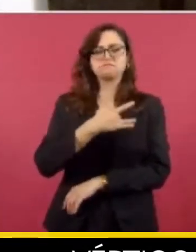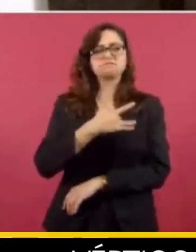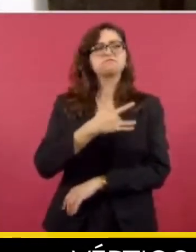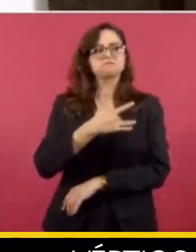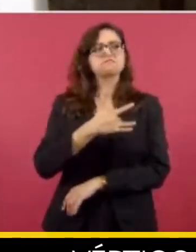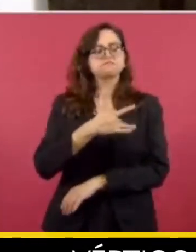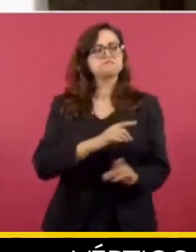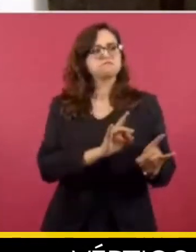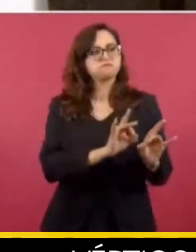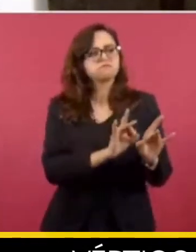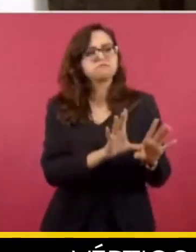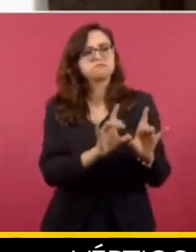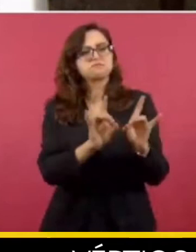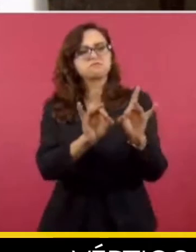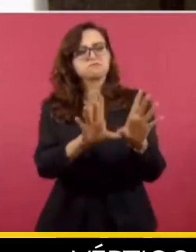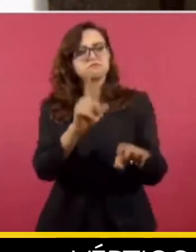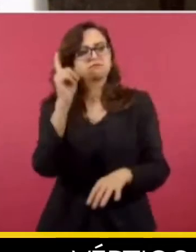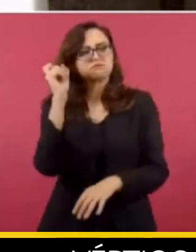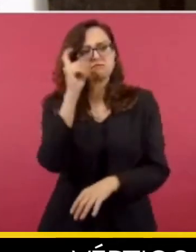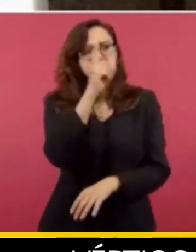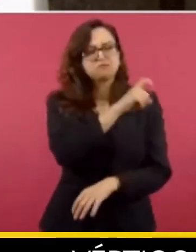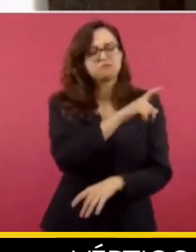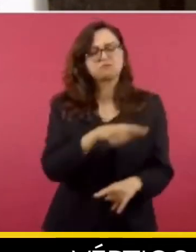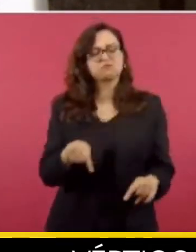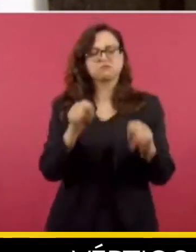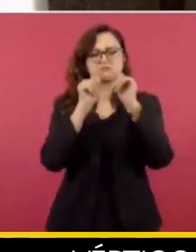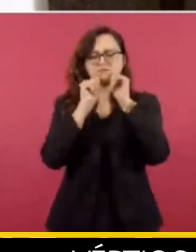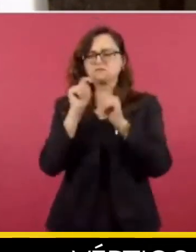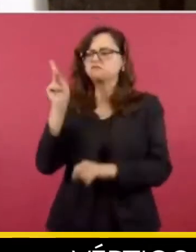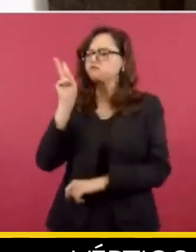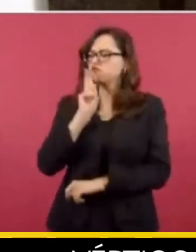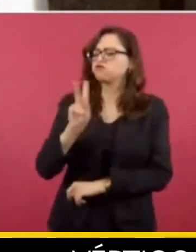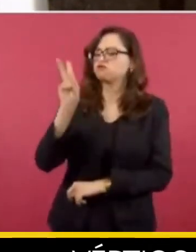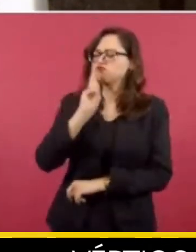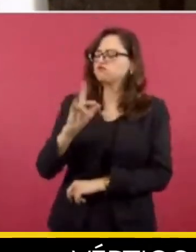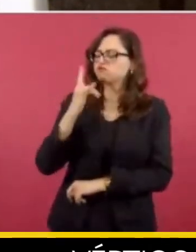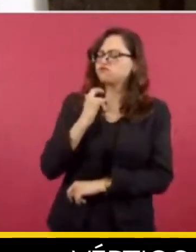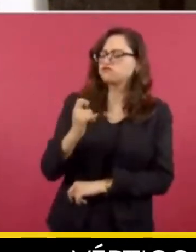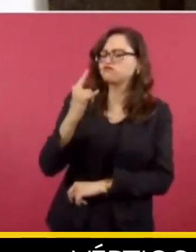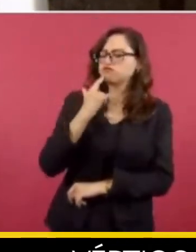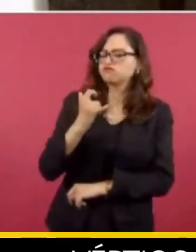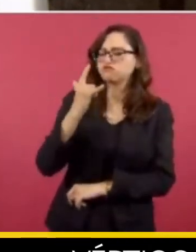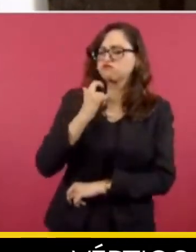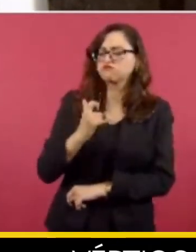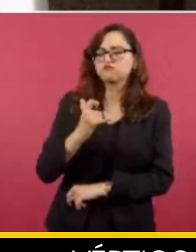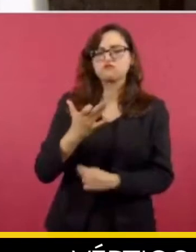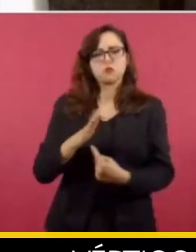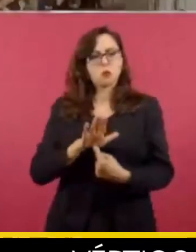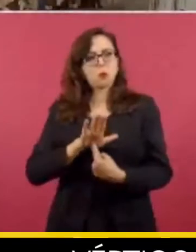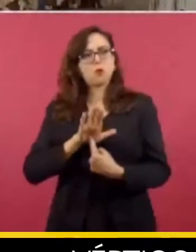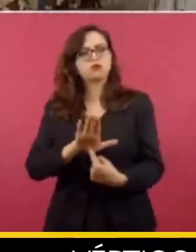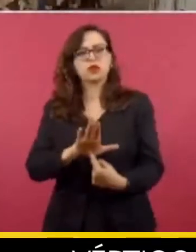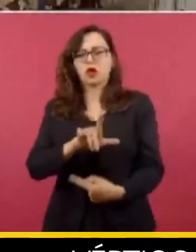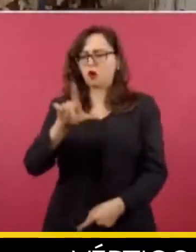de manifiesto si funciona o no el proyecto de cambio o transformación que